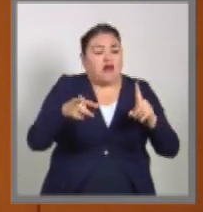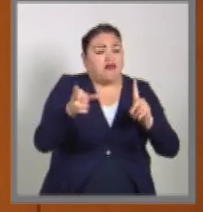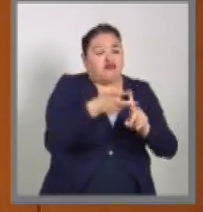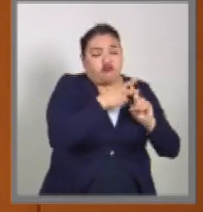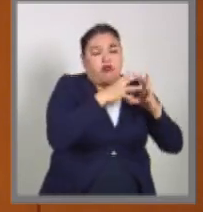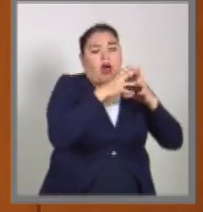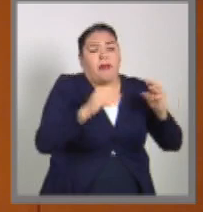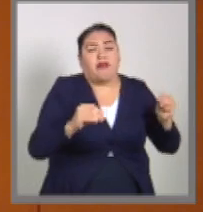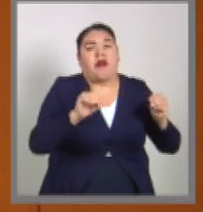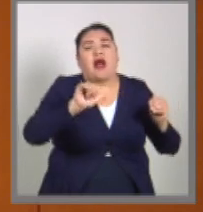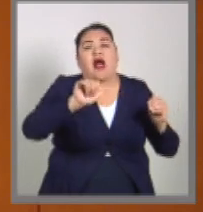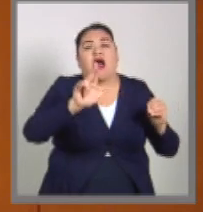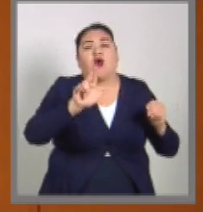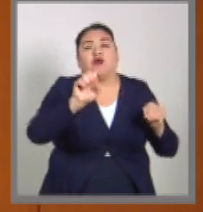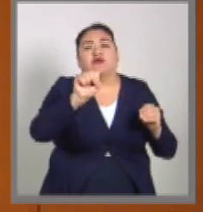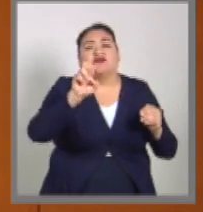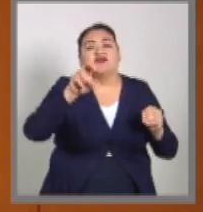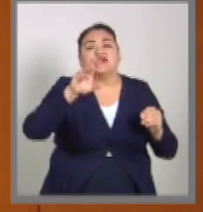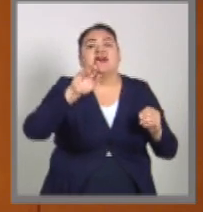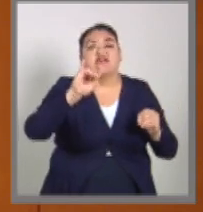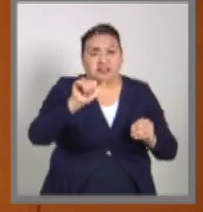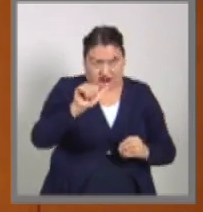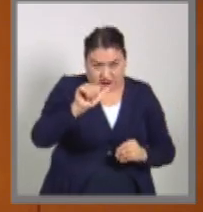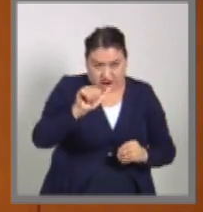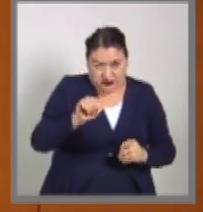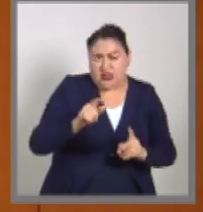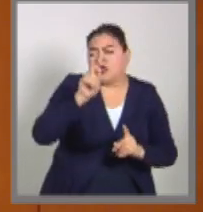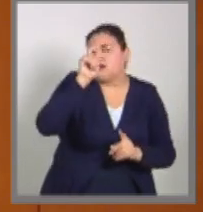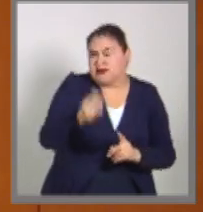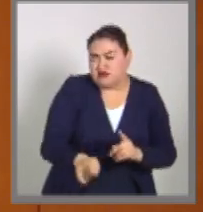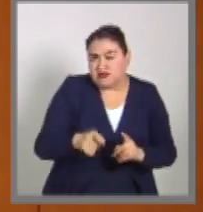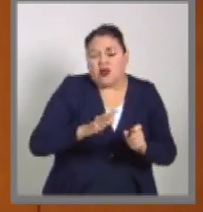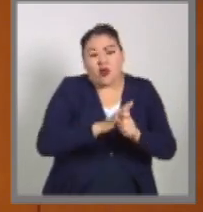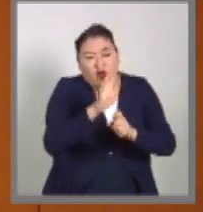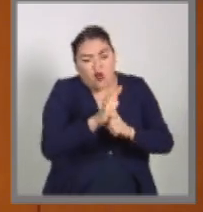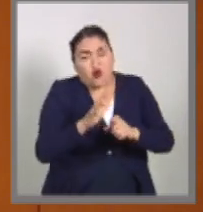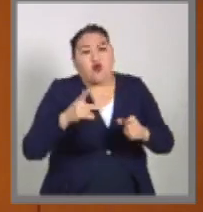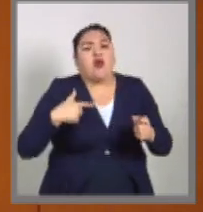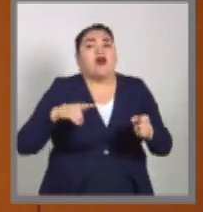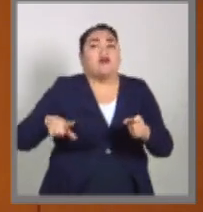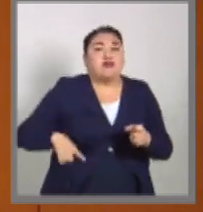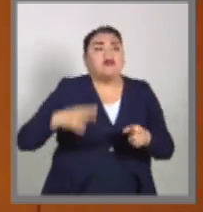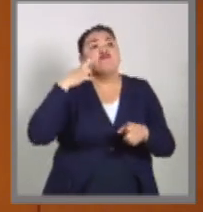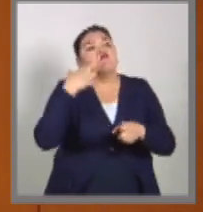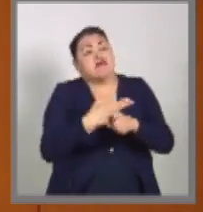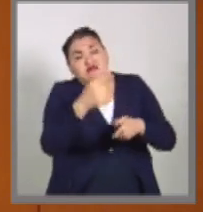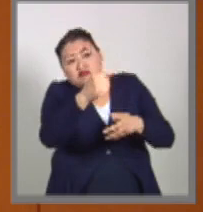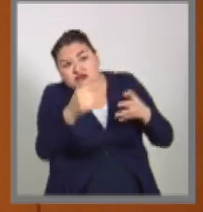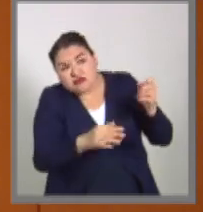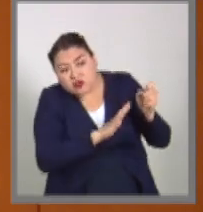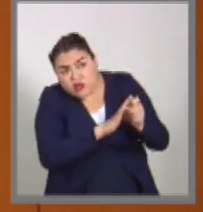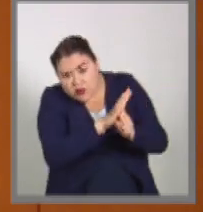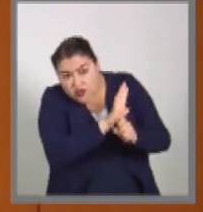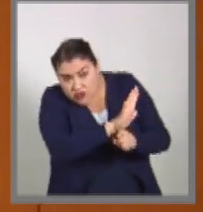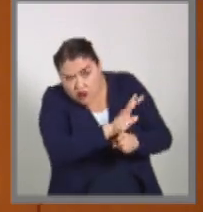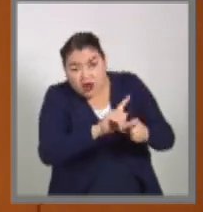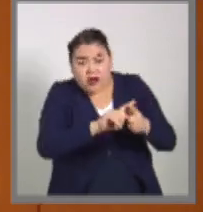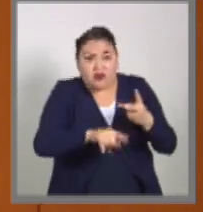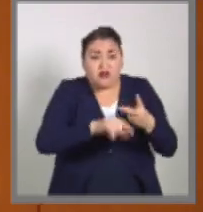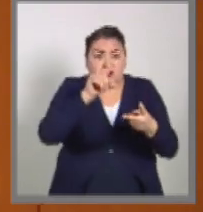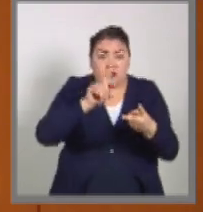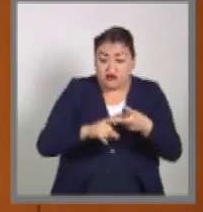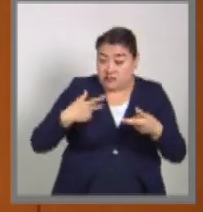que establece con puntualidad cuáles deben ser las obligaciones del Estado, cuáles deben ser las